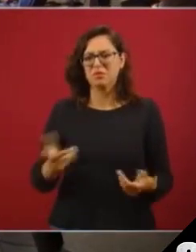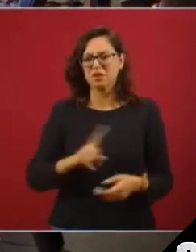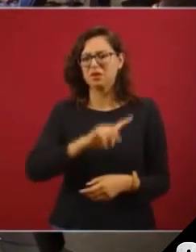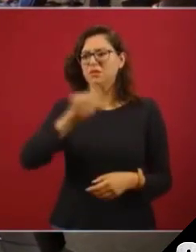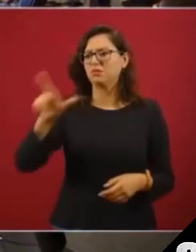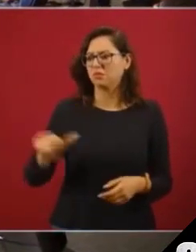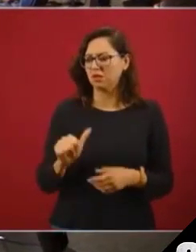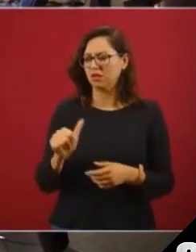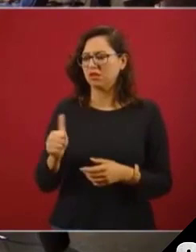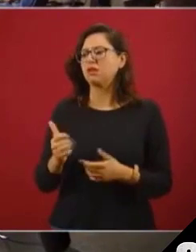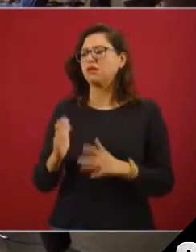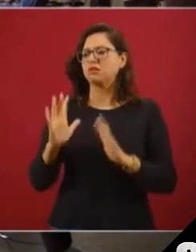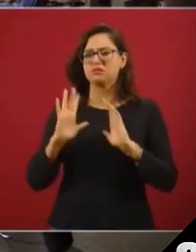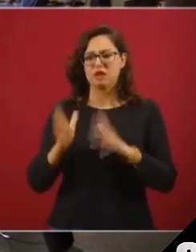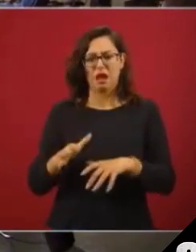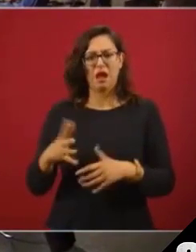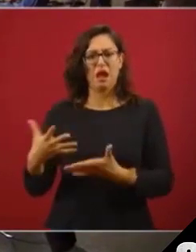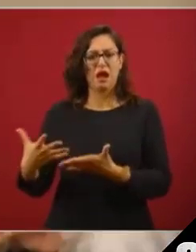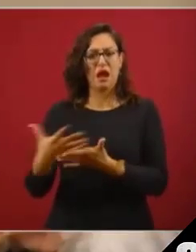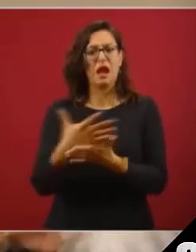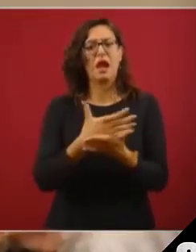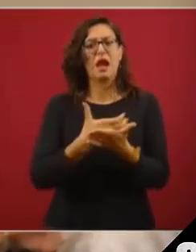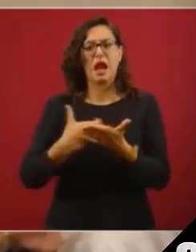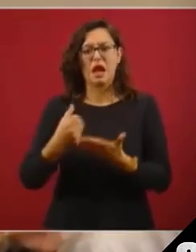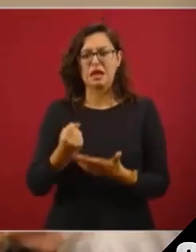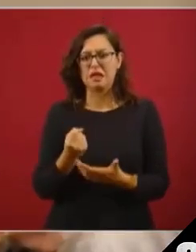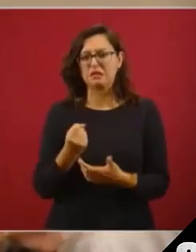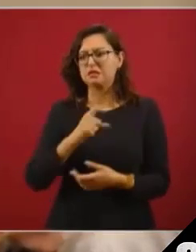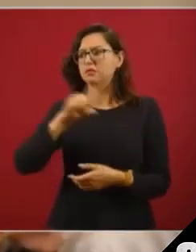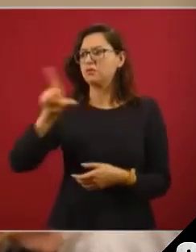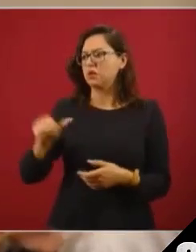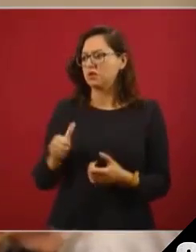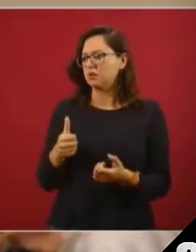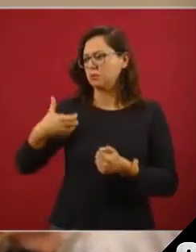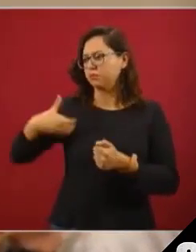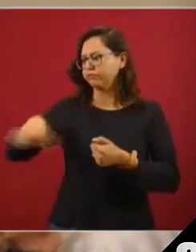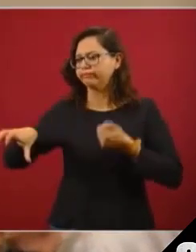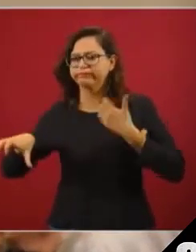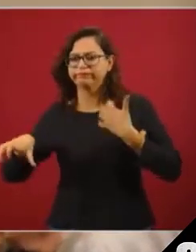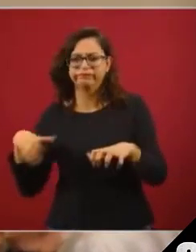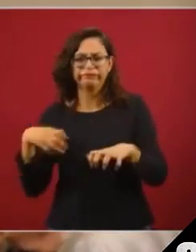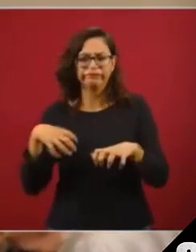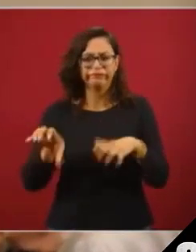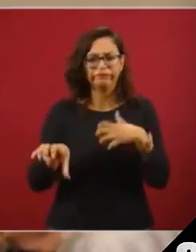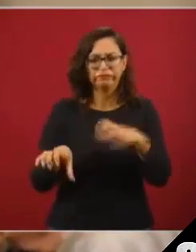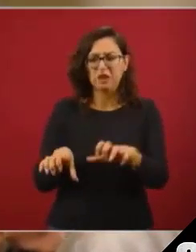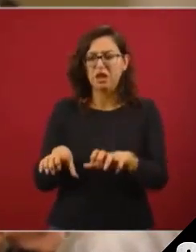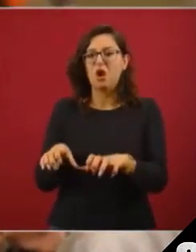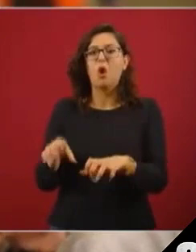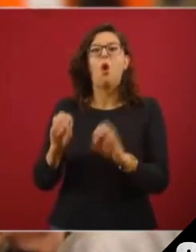¿Qué es la